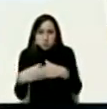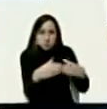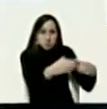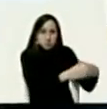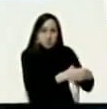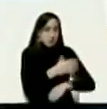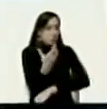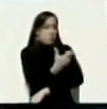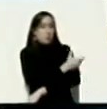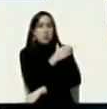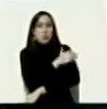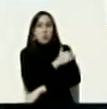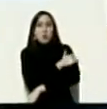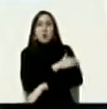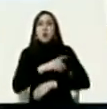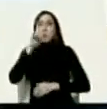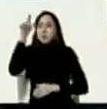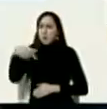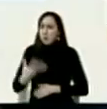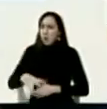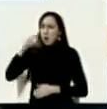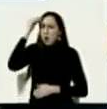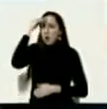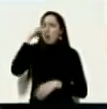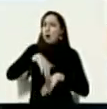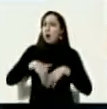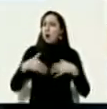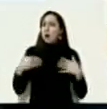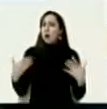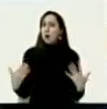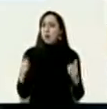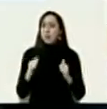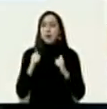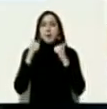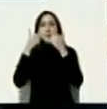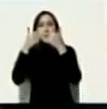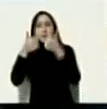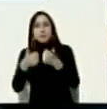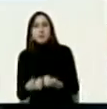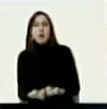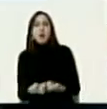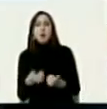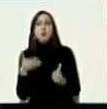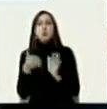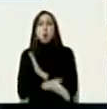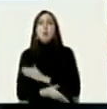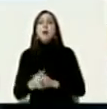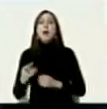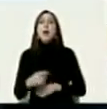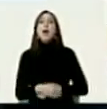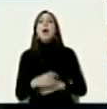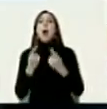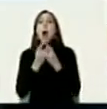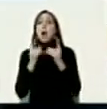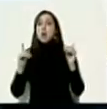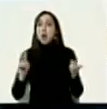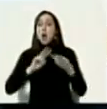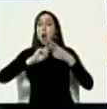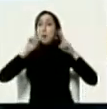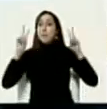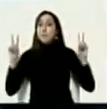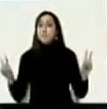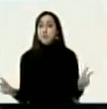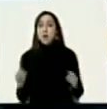y se firma un memorándum de entendimiento que es la plataforma de arranque del diálogo de paz es decir ya el 13 de agosto